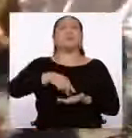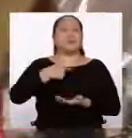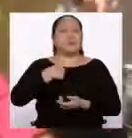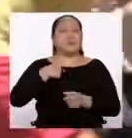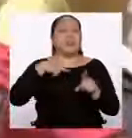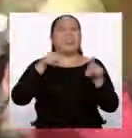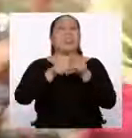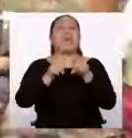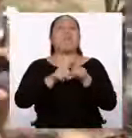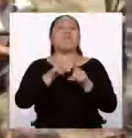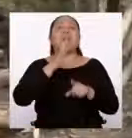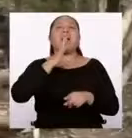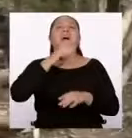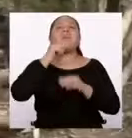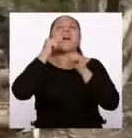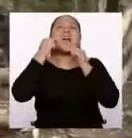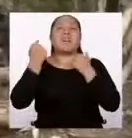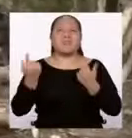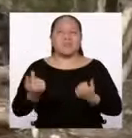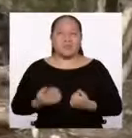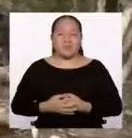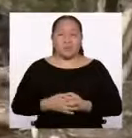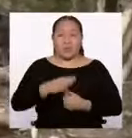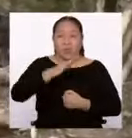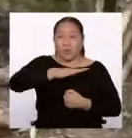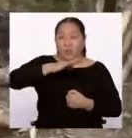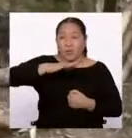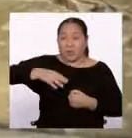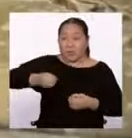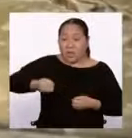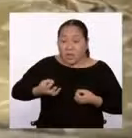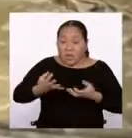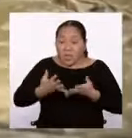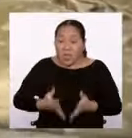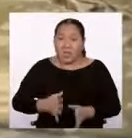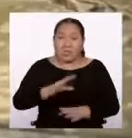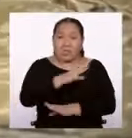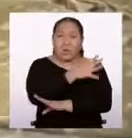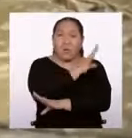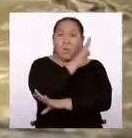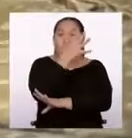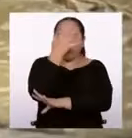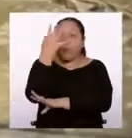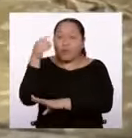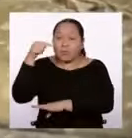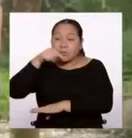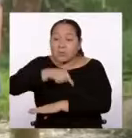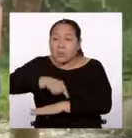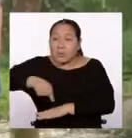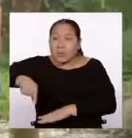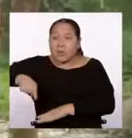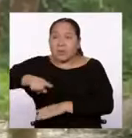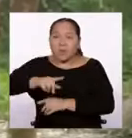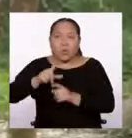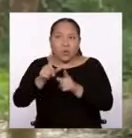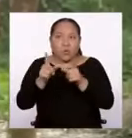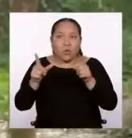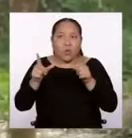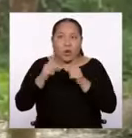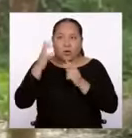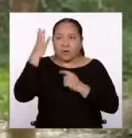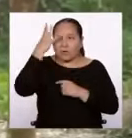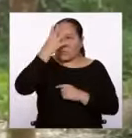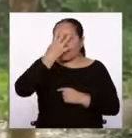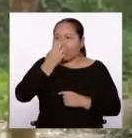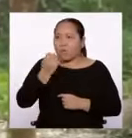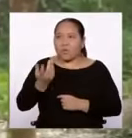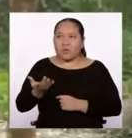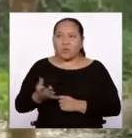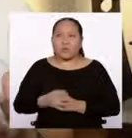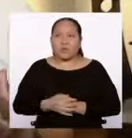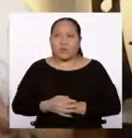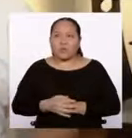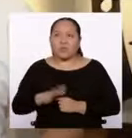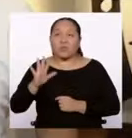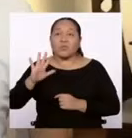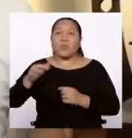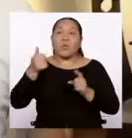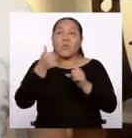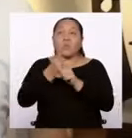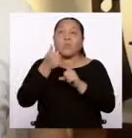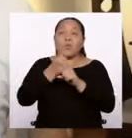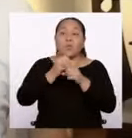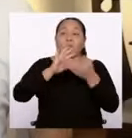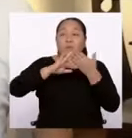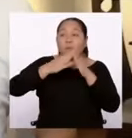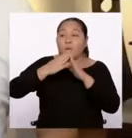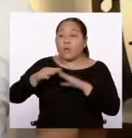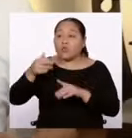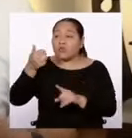Cualquier niño que vive y nace en el bosque tropical, nace en un medio muy rico en el cual su propio pueblo, su